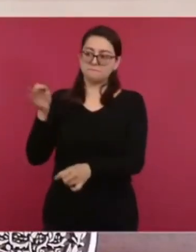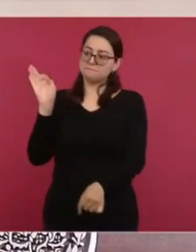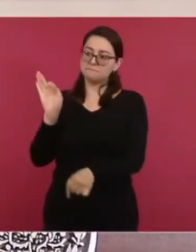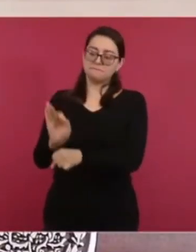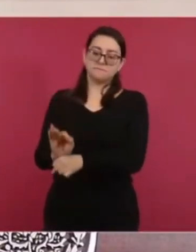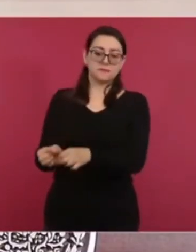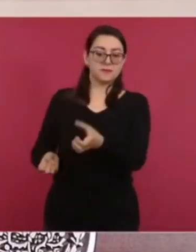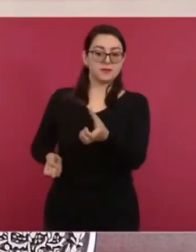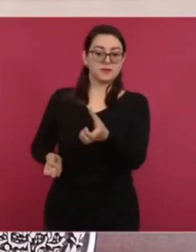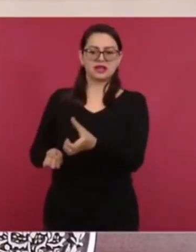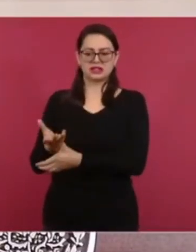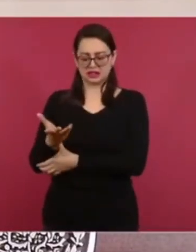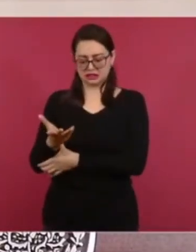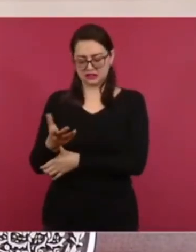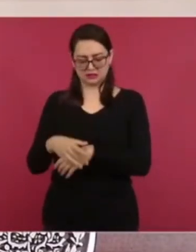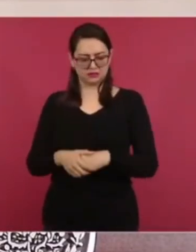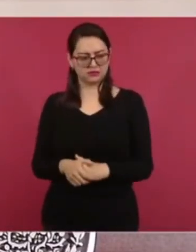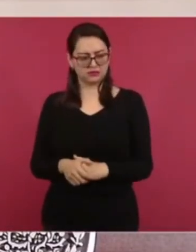o uno o dos